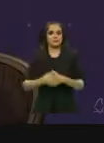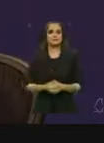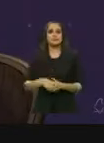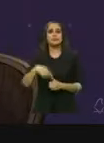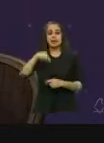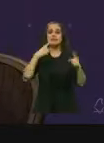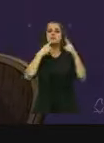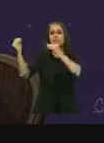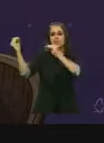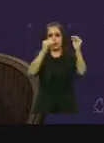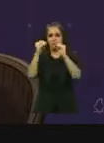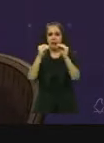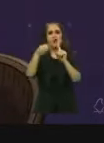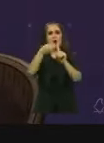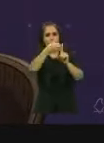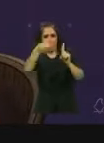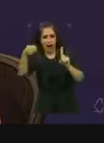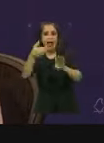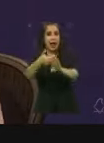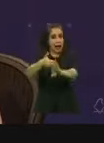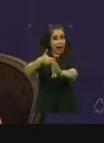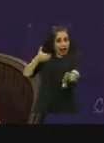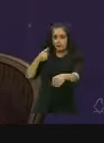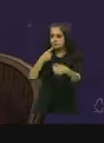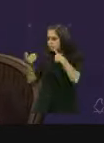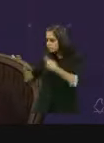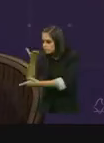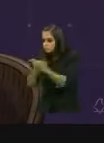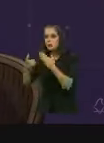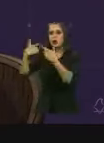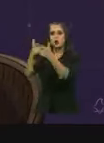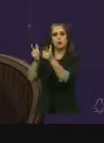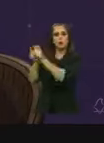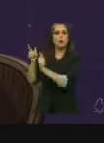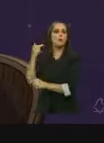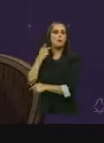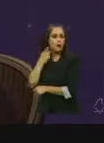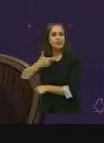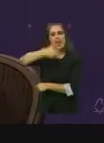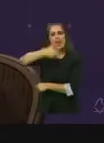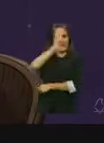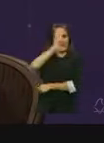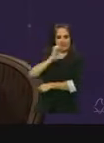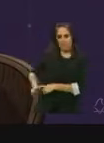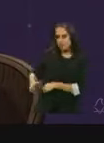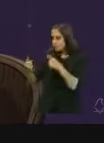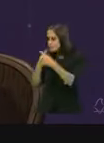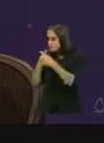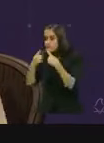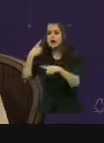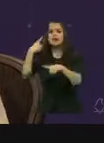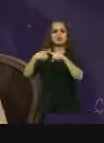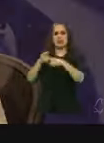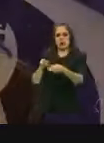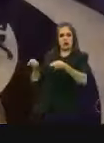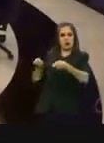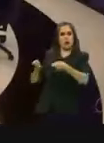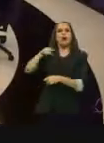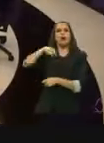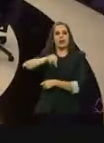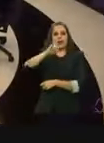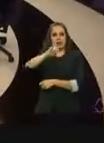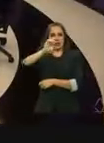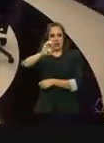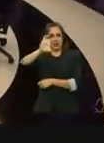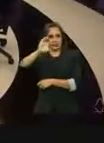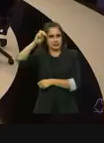fue acordado por las representaciones de partidos y candidaturas con la mediación del Instituto Electoral de la Ciudad de